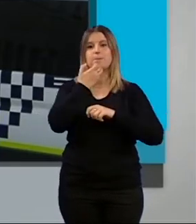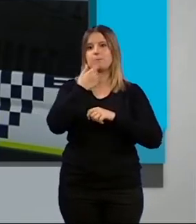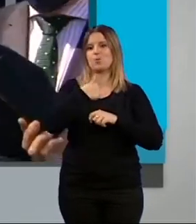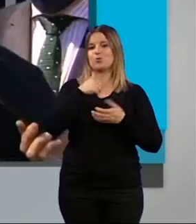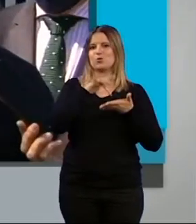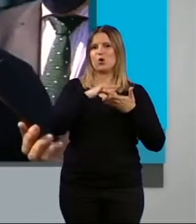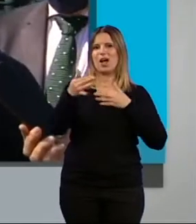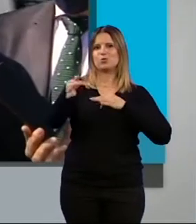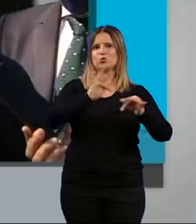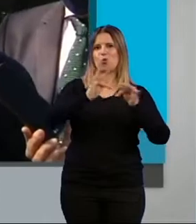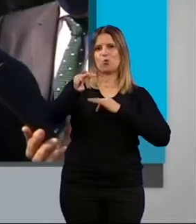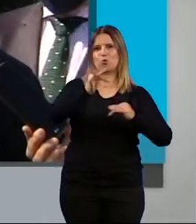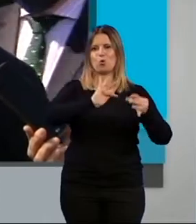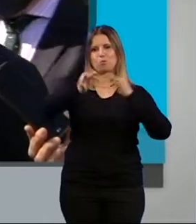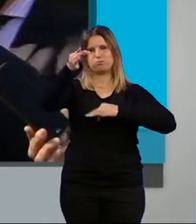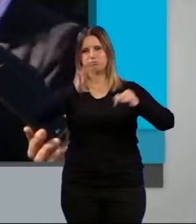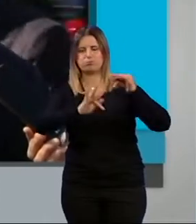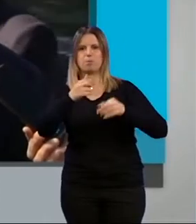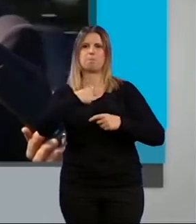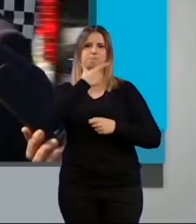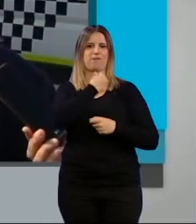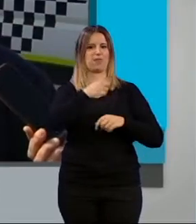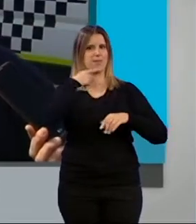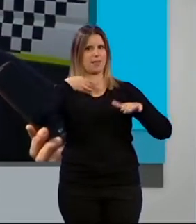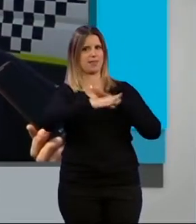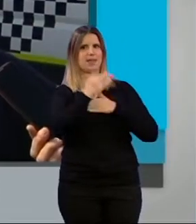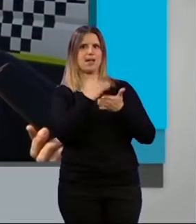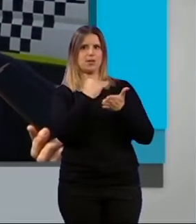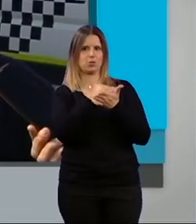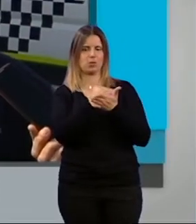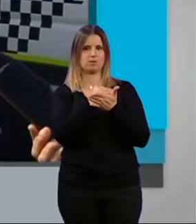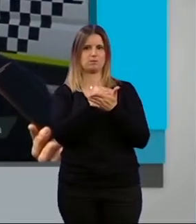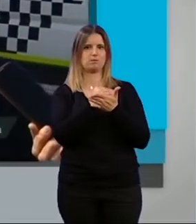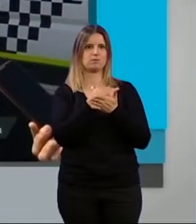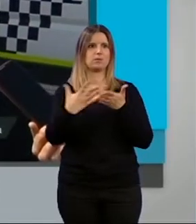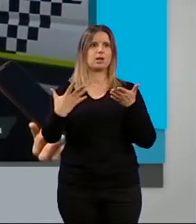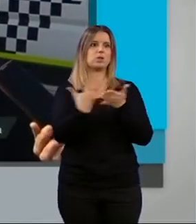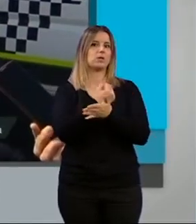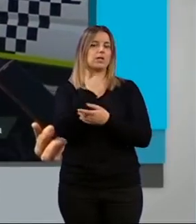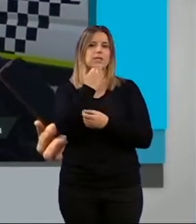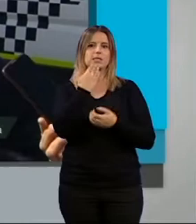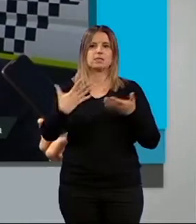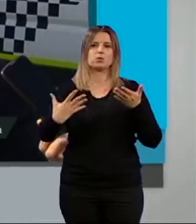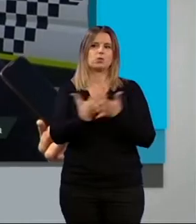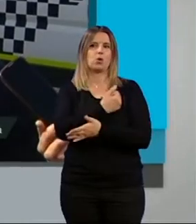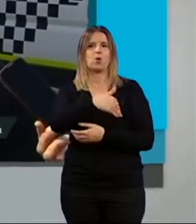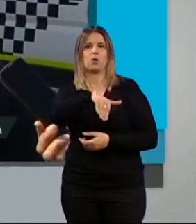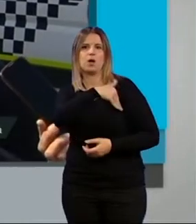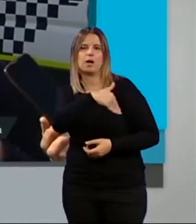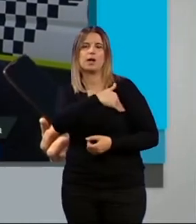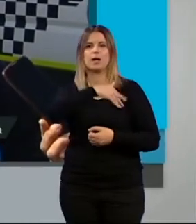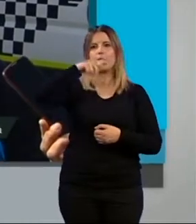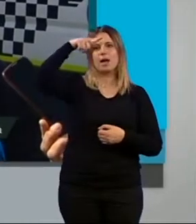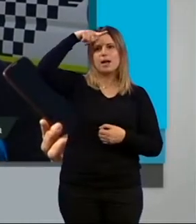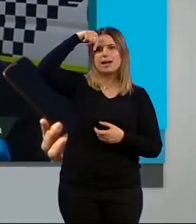nosotros. El cuerpo docente, que es un cuerpo de élite, casi todos los que vienen son o catedráticos, o magistrados,